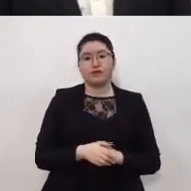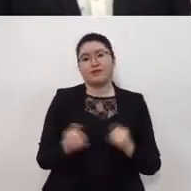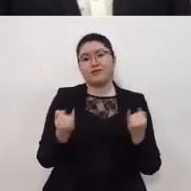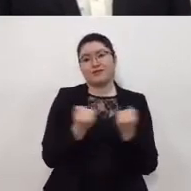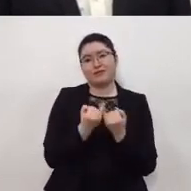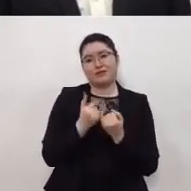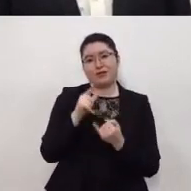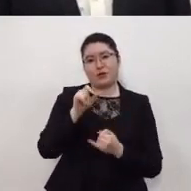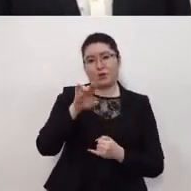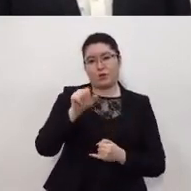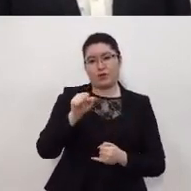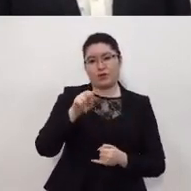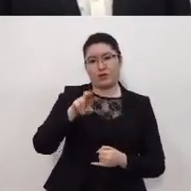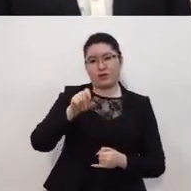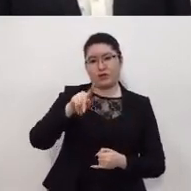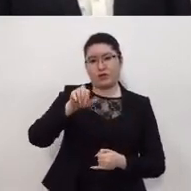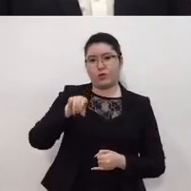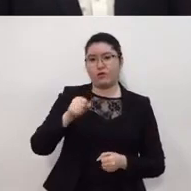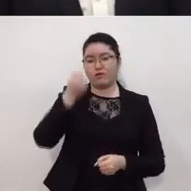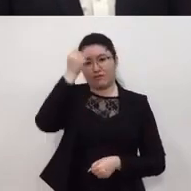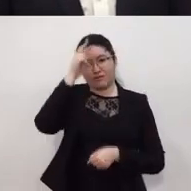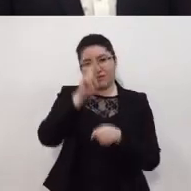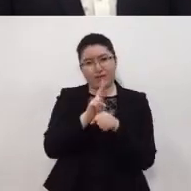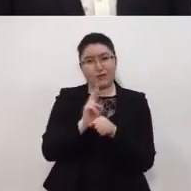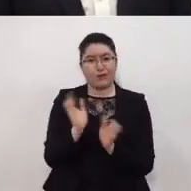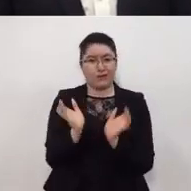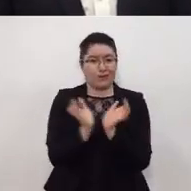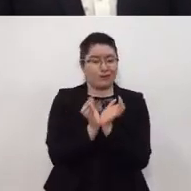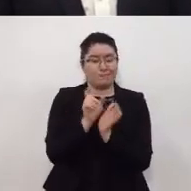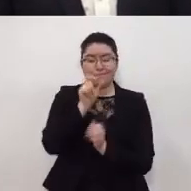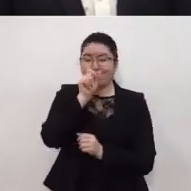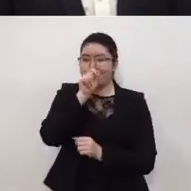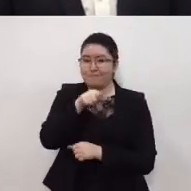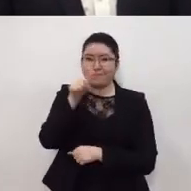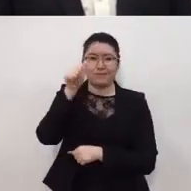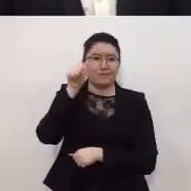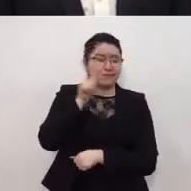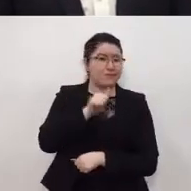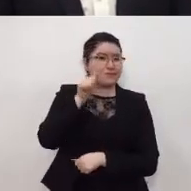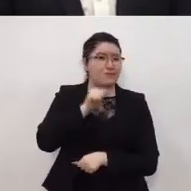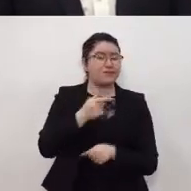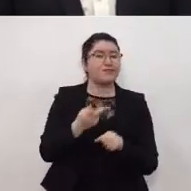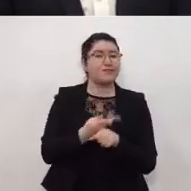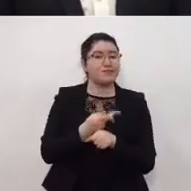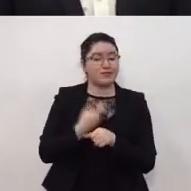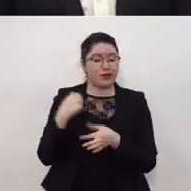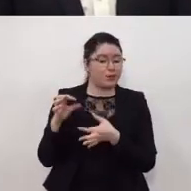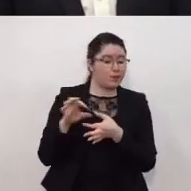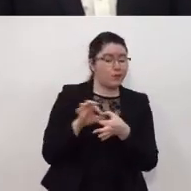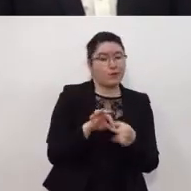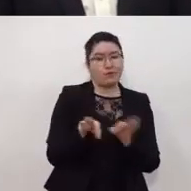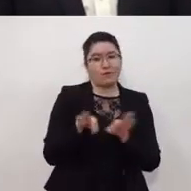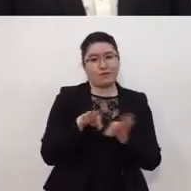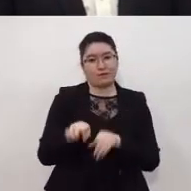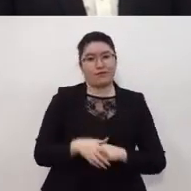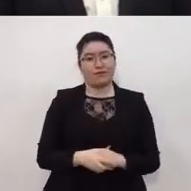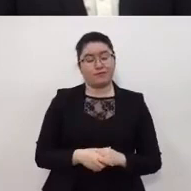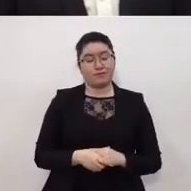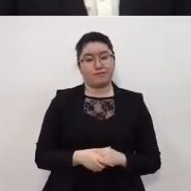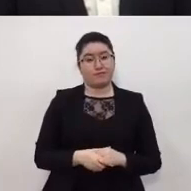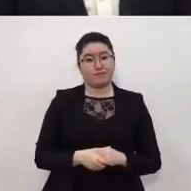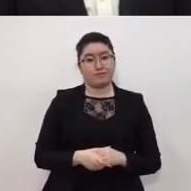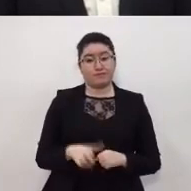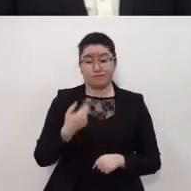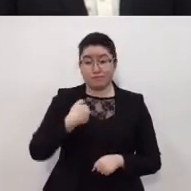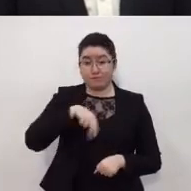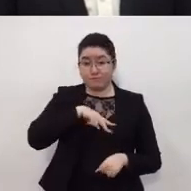de Luis Antonio director de el Issste que también ha estado permanentemente en colaboración con nosotros hemos